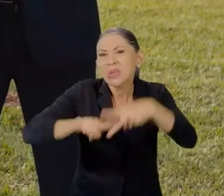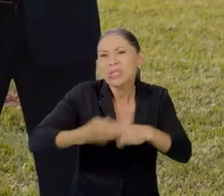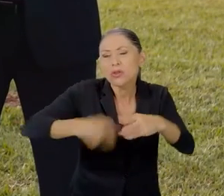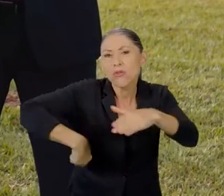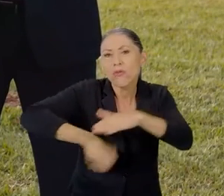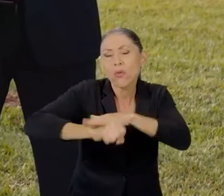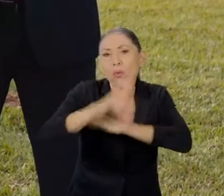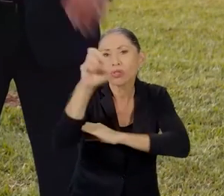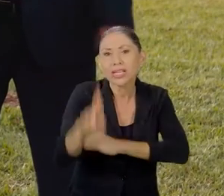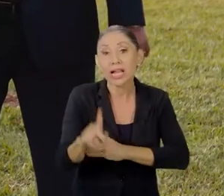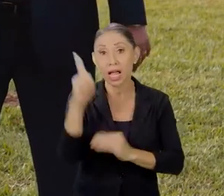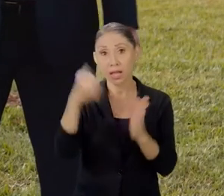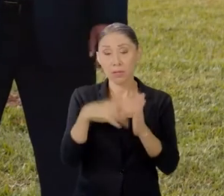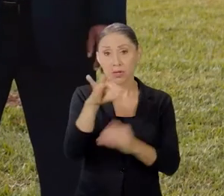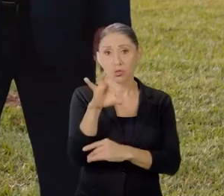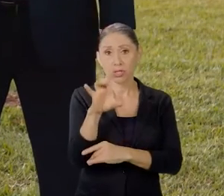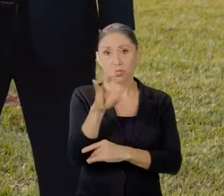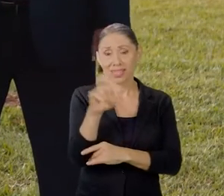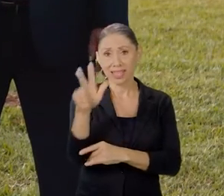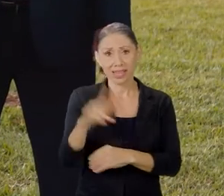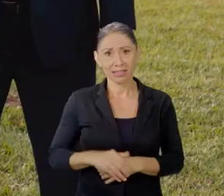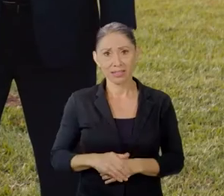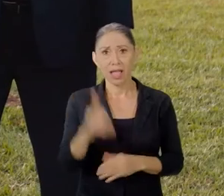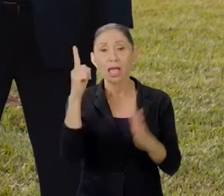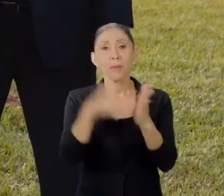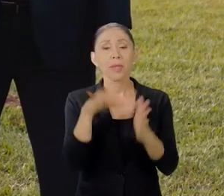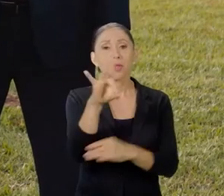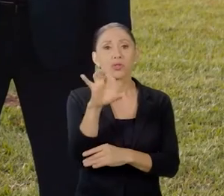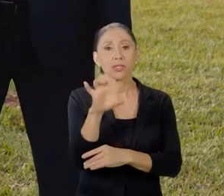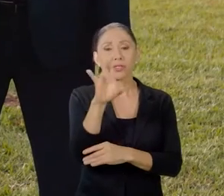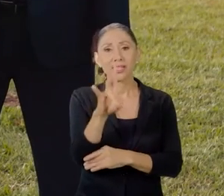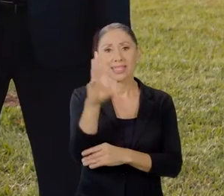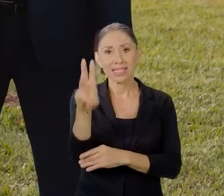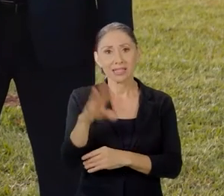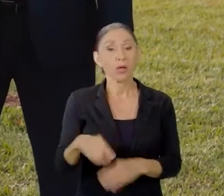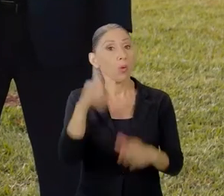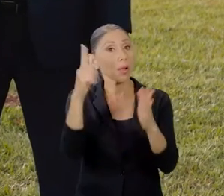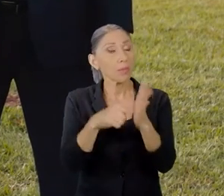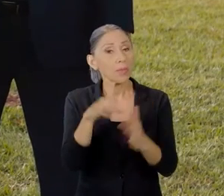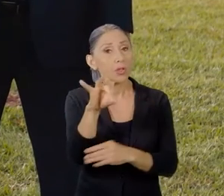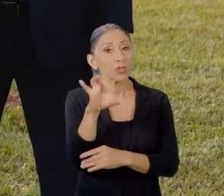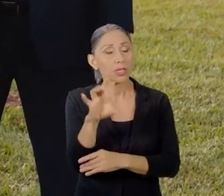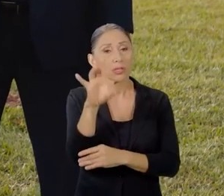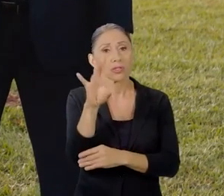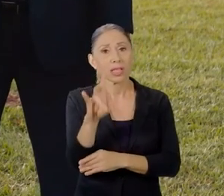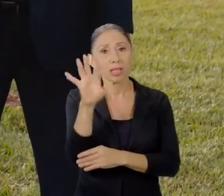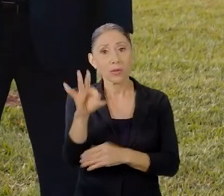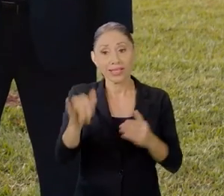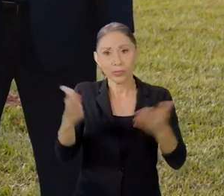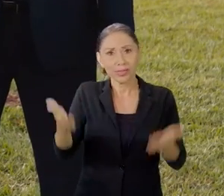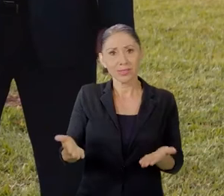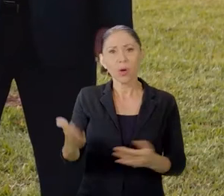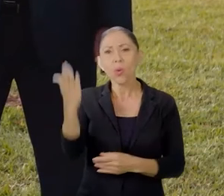fútbol en Costa Rica? ¿En 1873? ¿En 1876? ¿O en 1879?